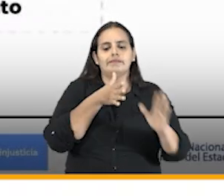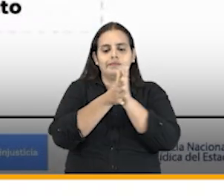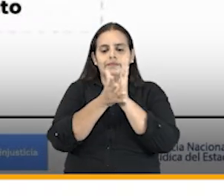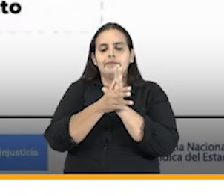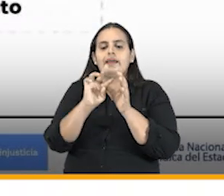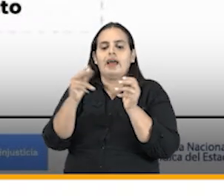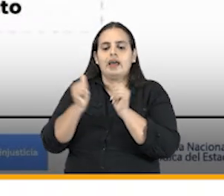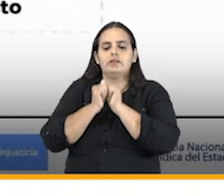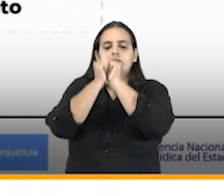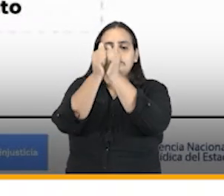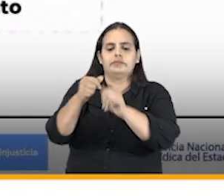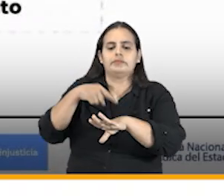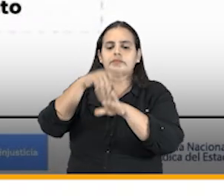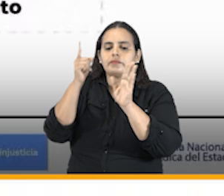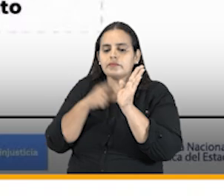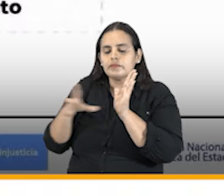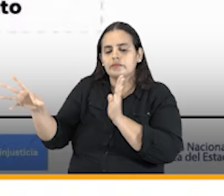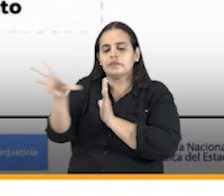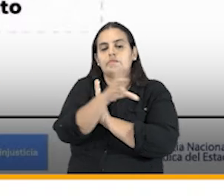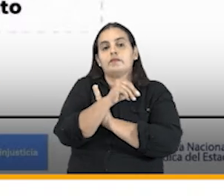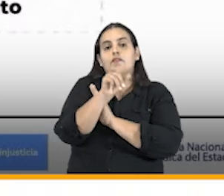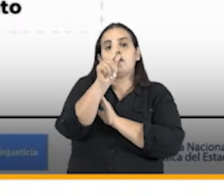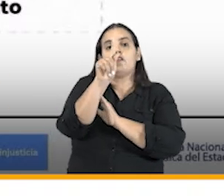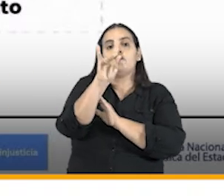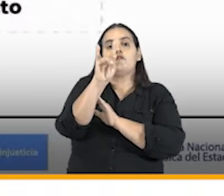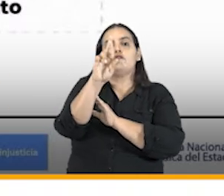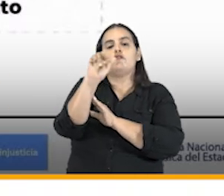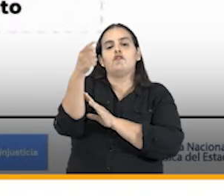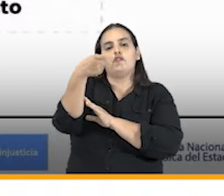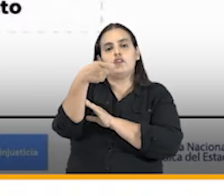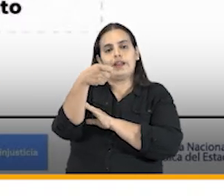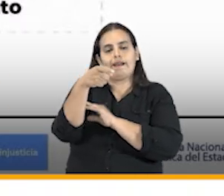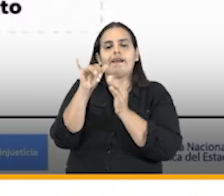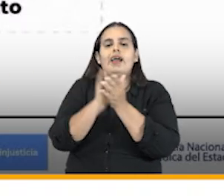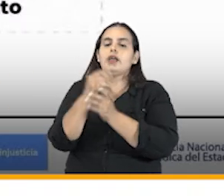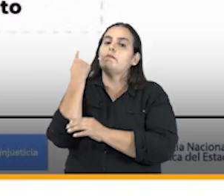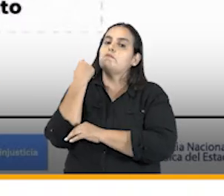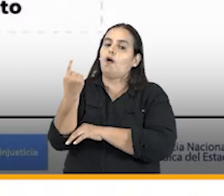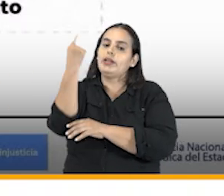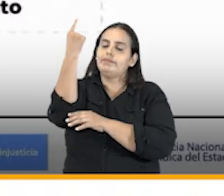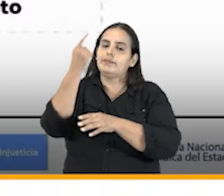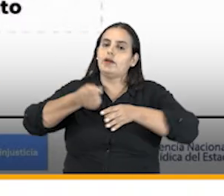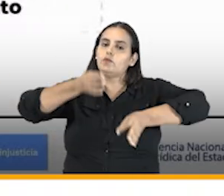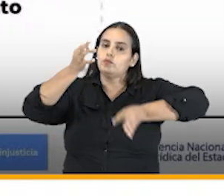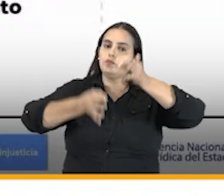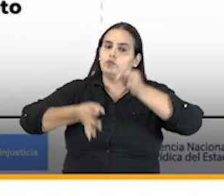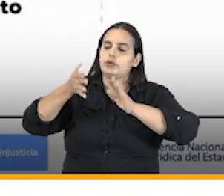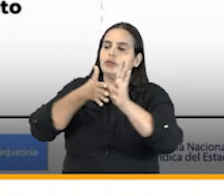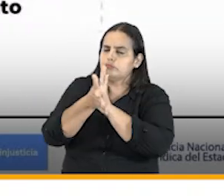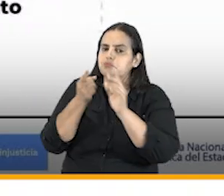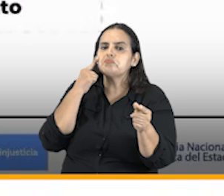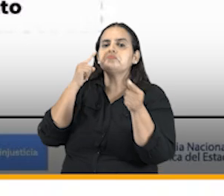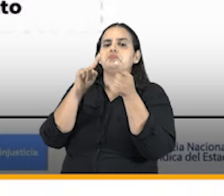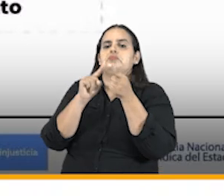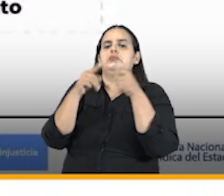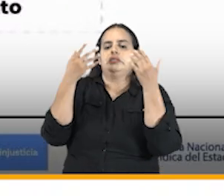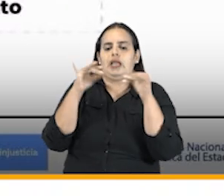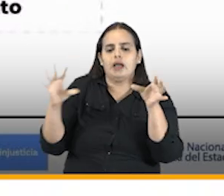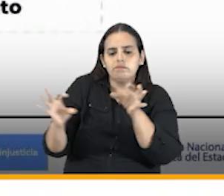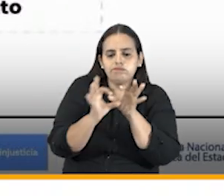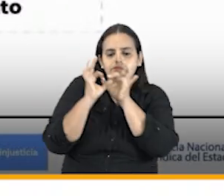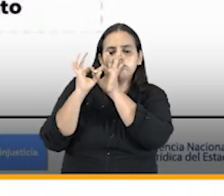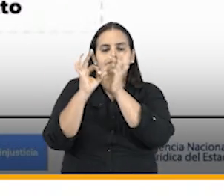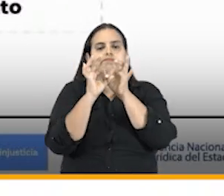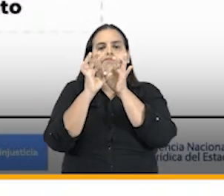acompañamos a las entidades en la implementación de la política de defensa jurídica lo cual logró que en conjunto